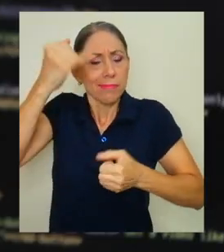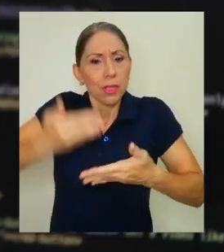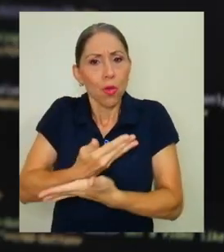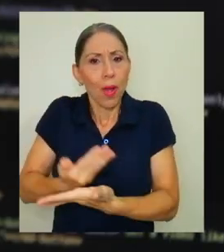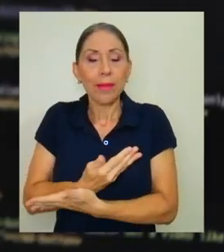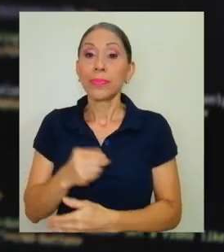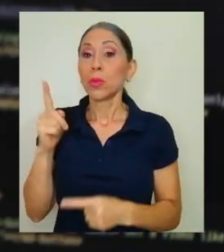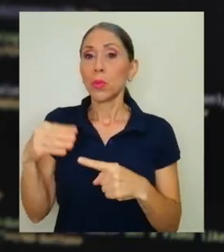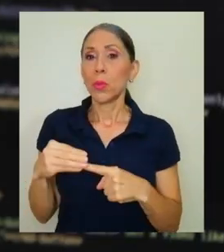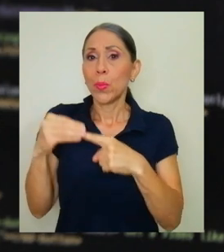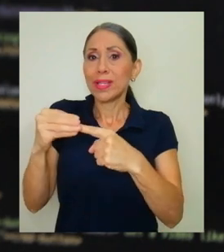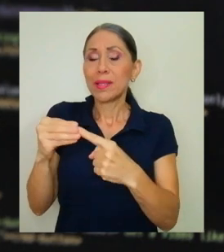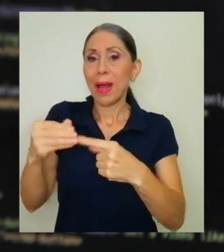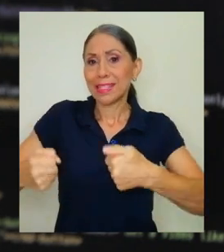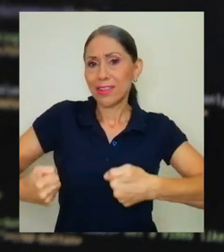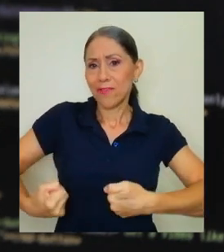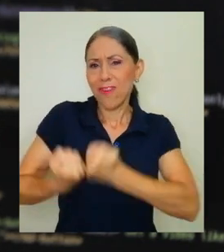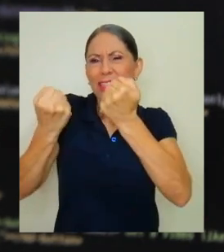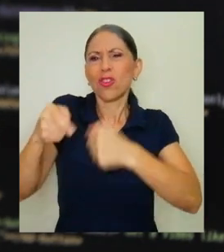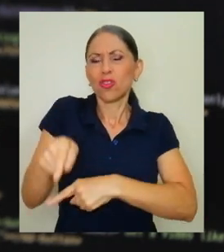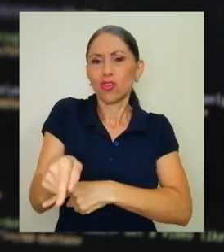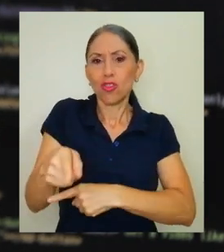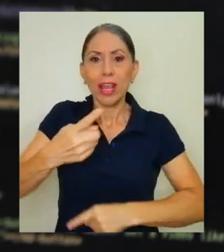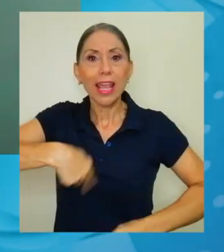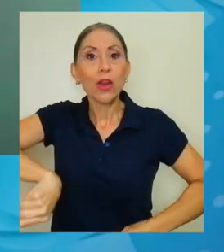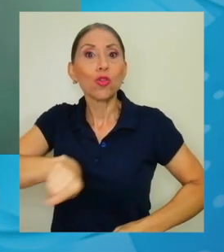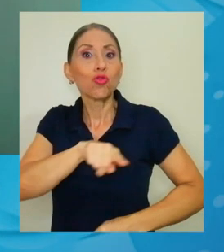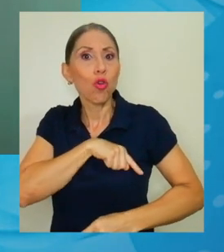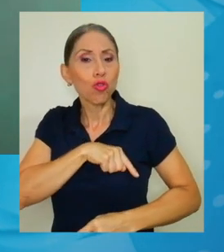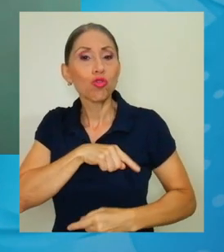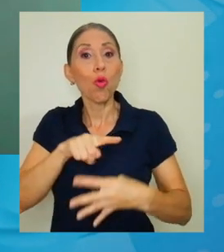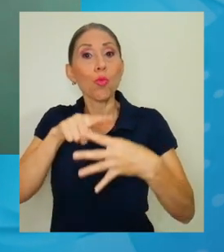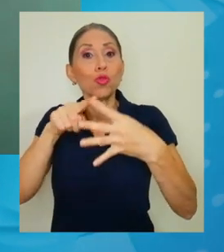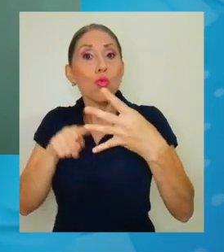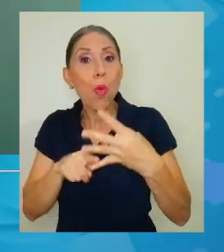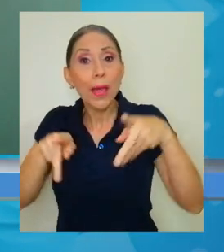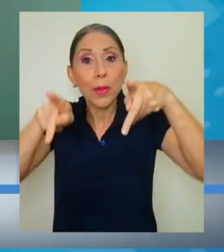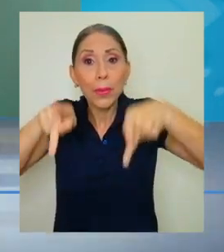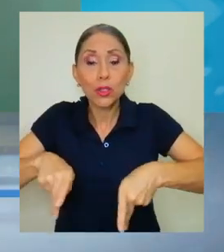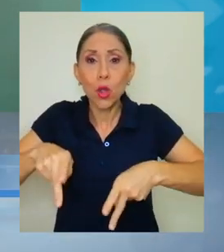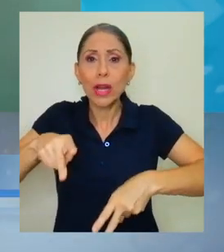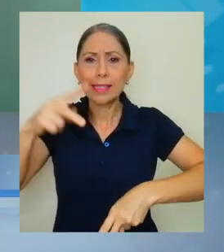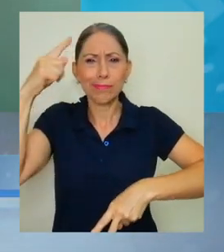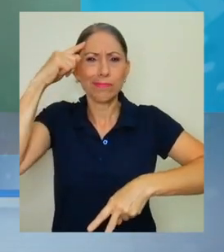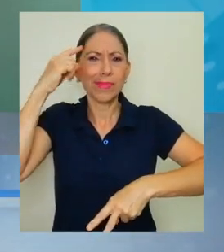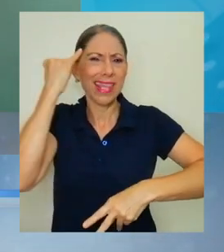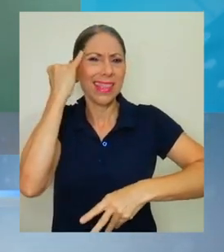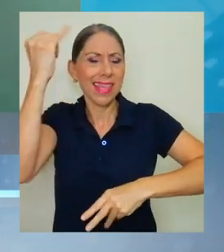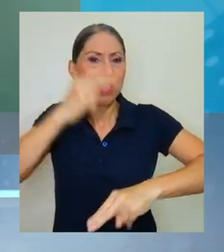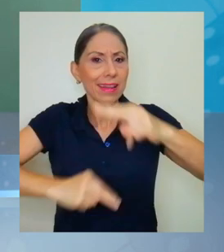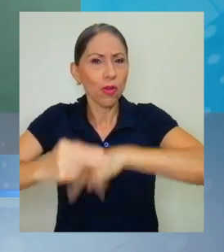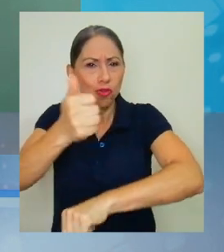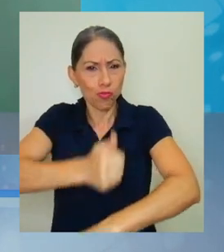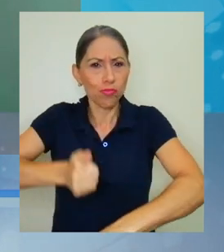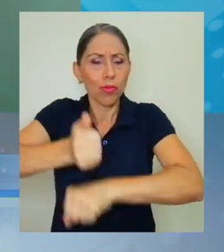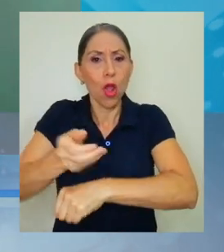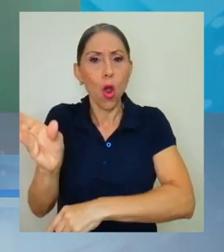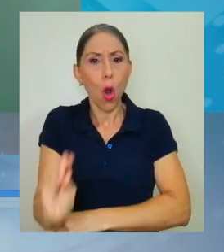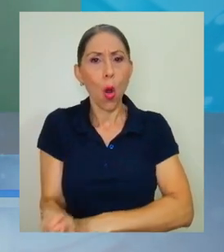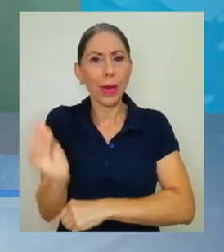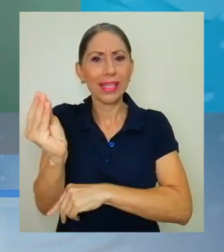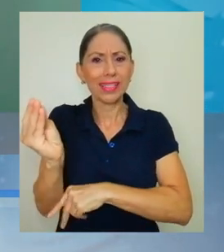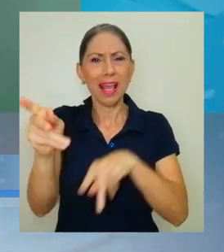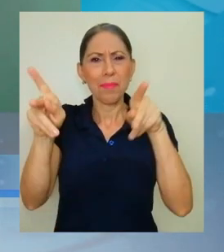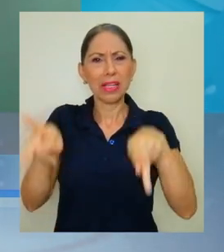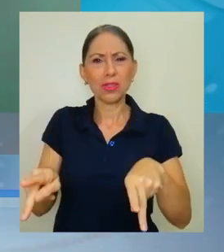los principales retos que hemos enfrentado es que somos cuatro emprendedores jóvenes, entonces muchas veces nos